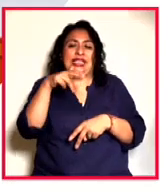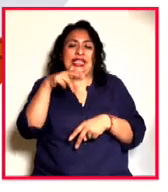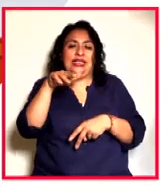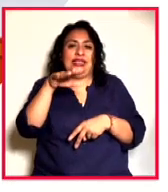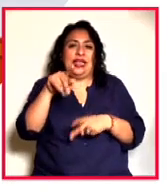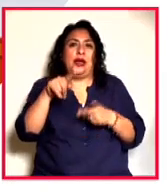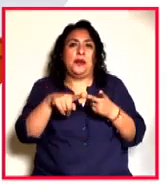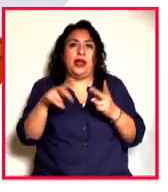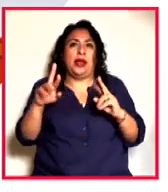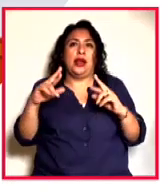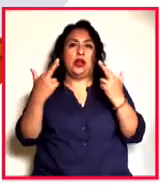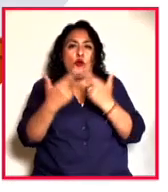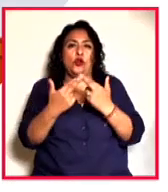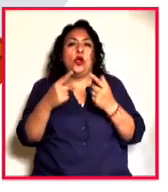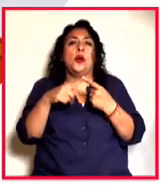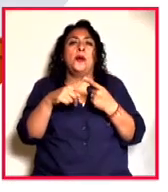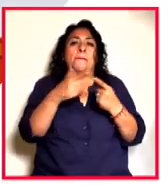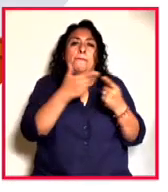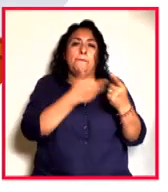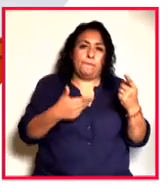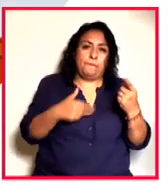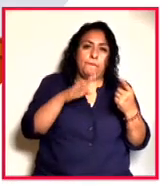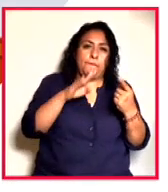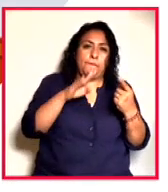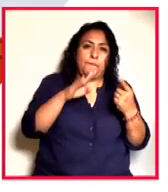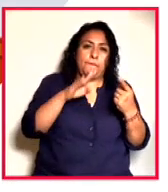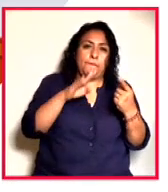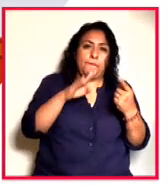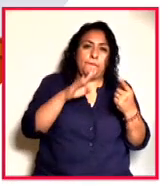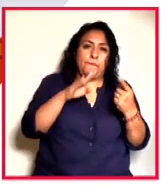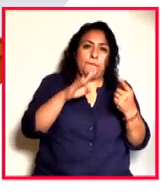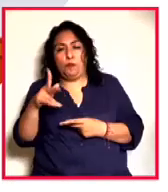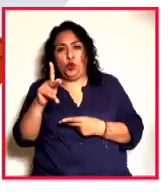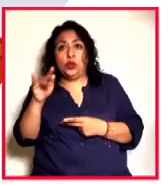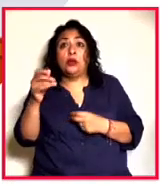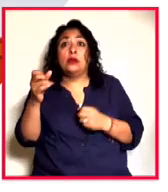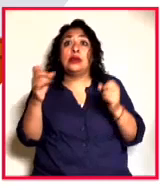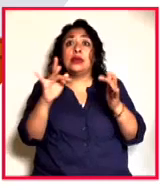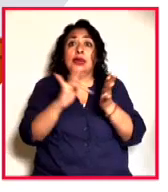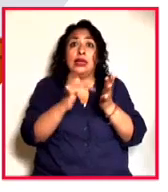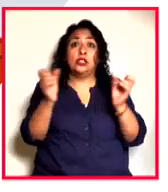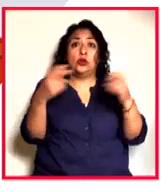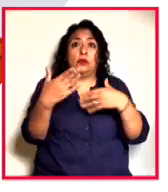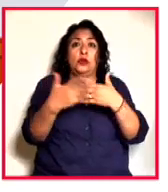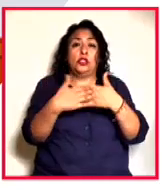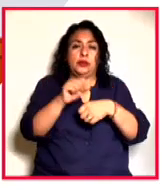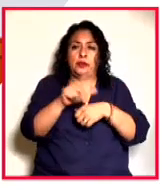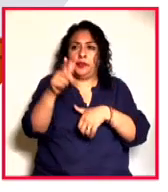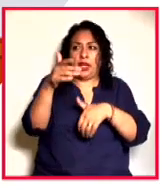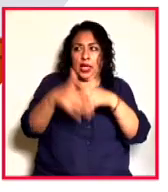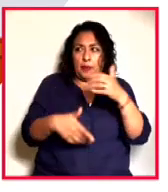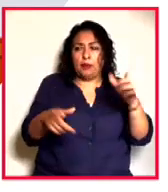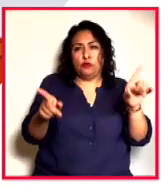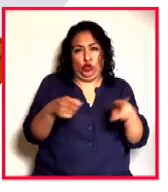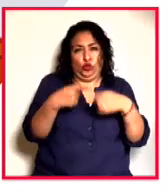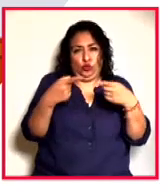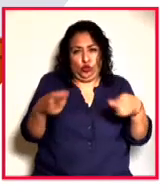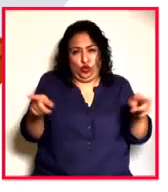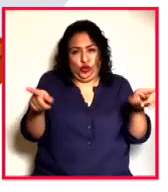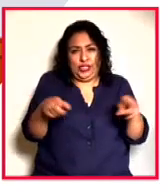Biden y Putin muchas gracias Eliana nos vemos la próxima semana Laura ¿con qué nos vamos? pues nos vamos a despedir con música